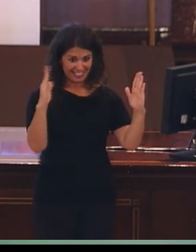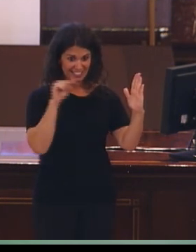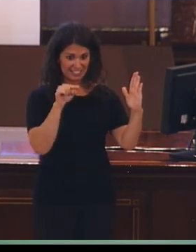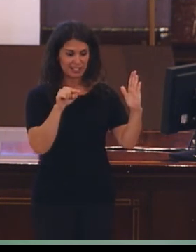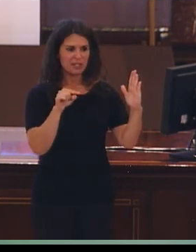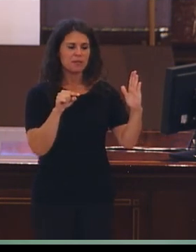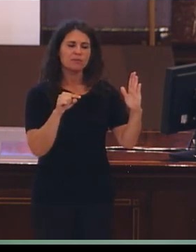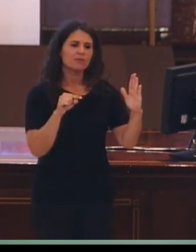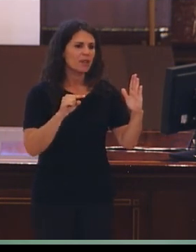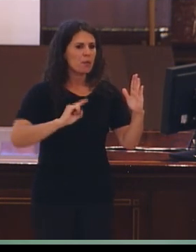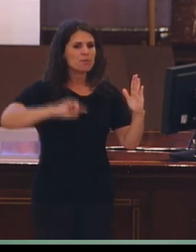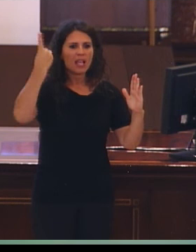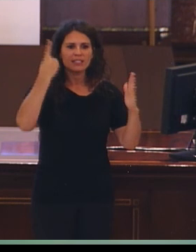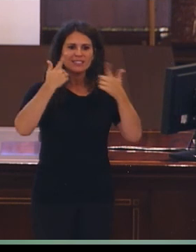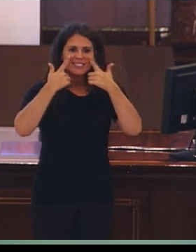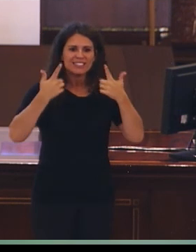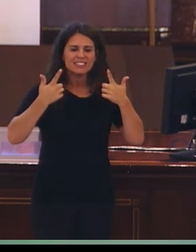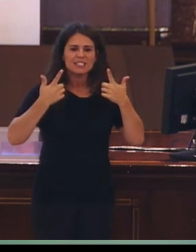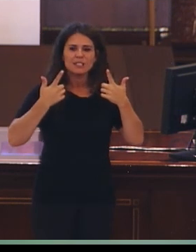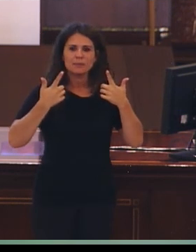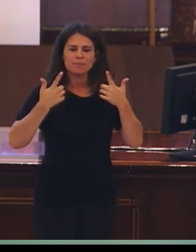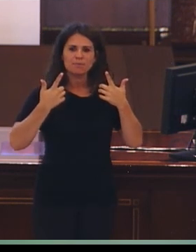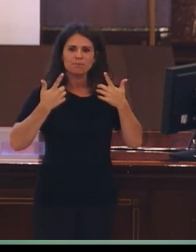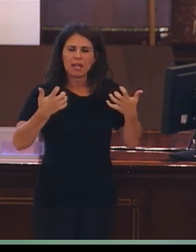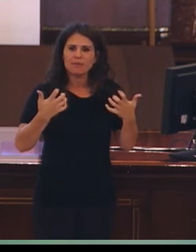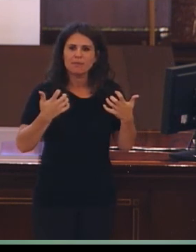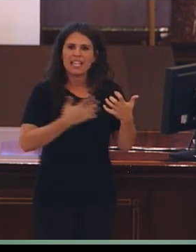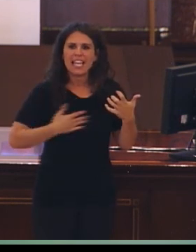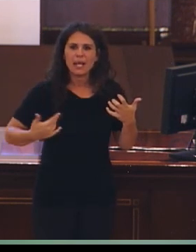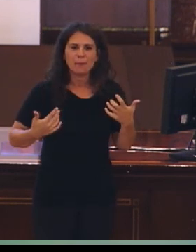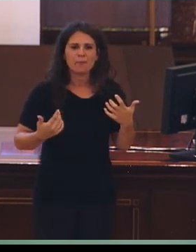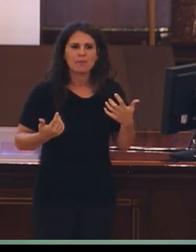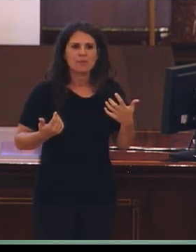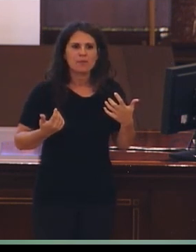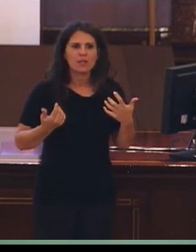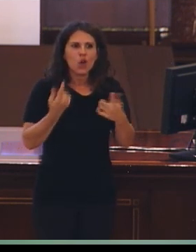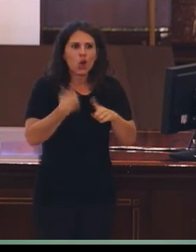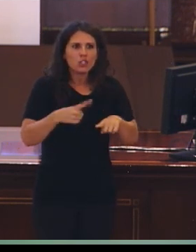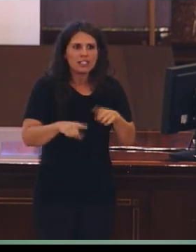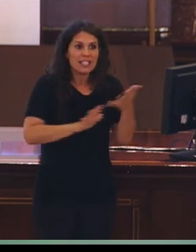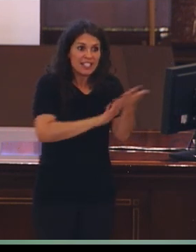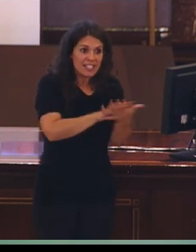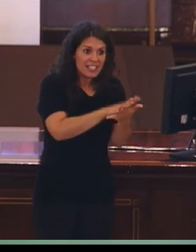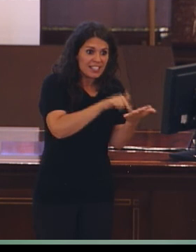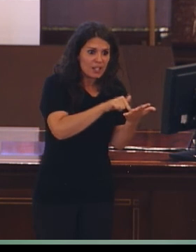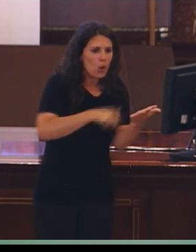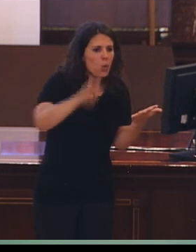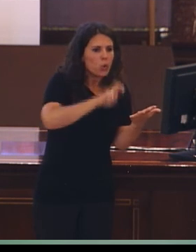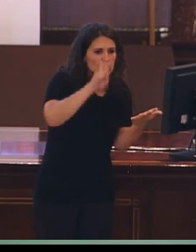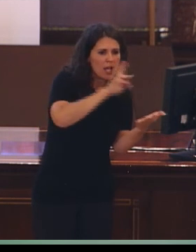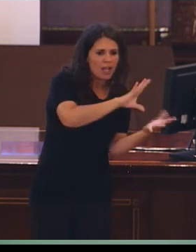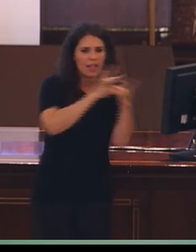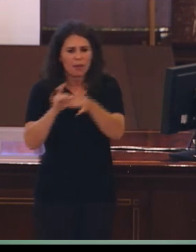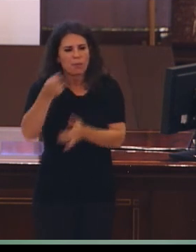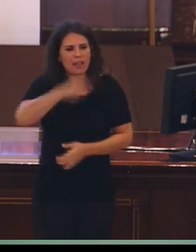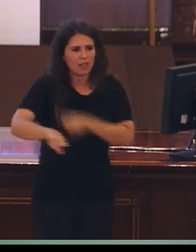sobre todo había un énfasis en intentar destacar aquello en lo que se asemejaba la lengua de signos con las lenguas orales.